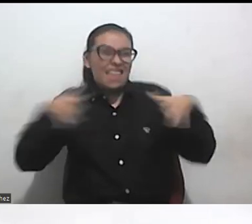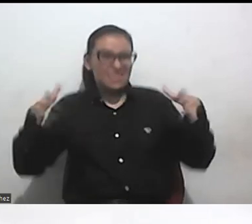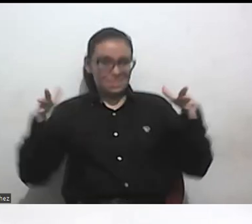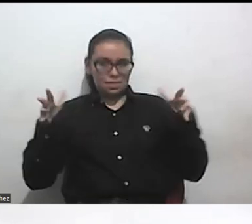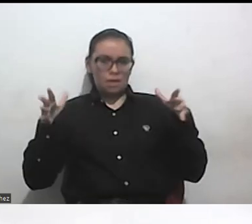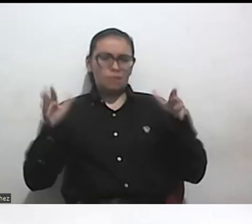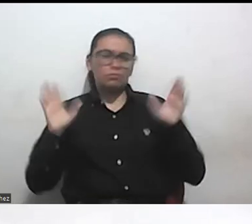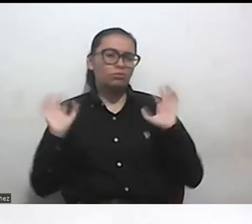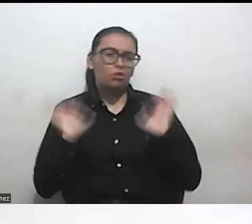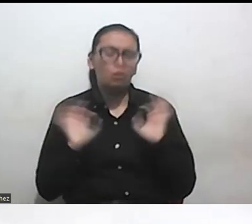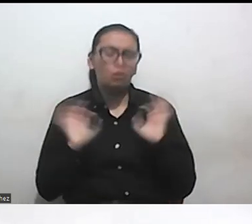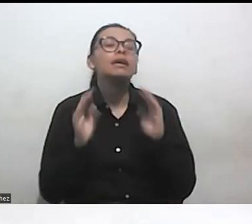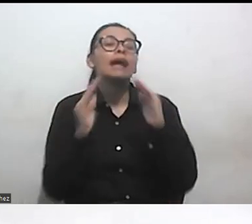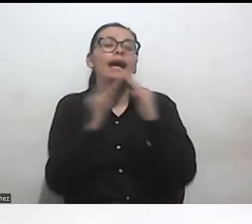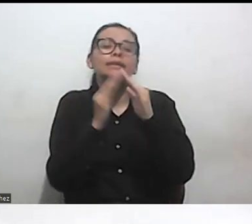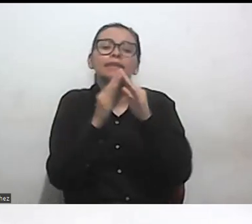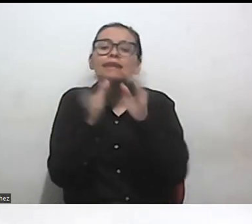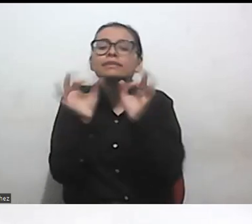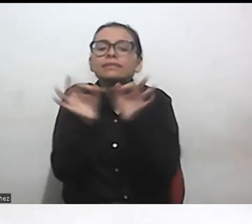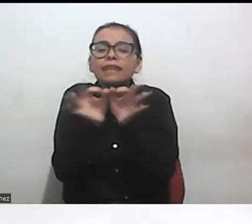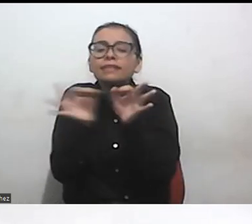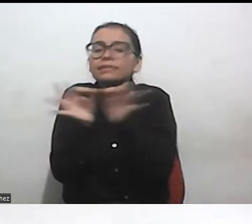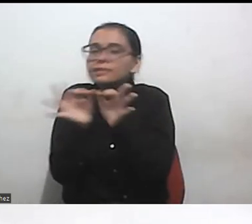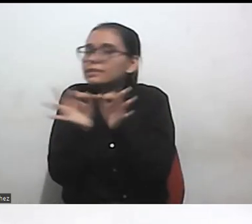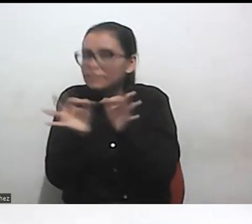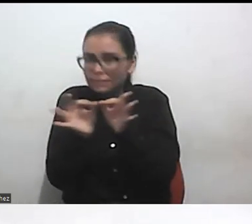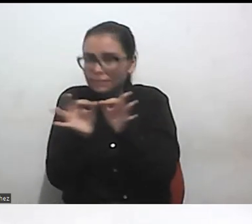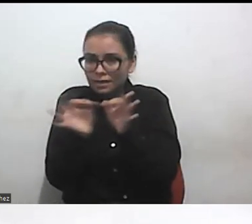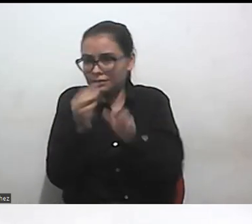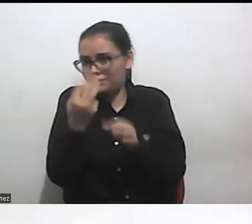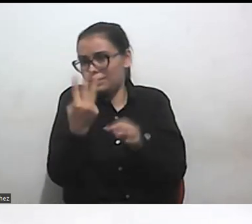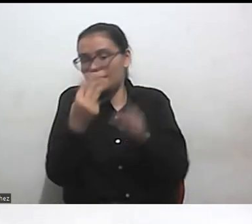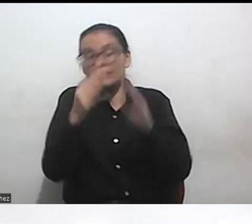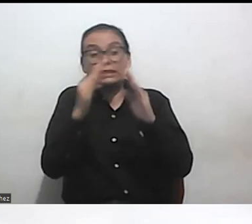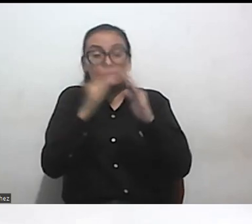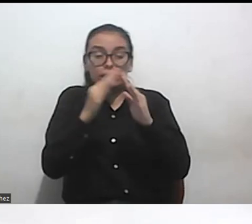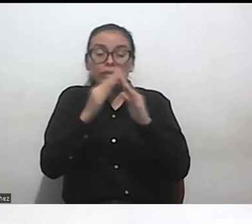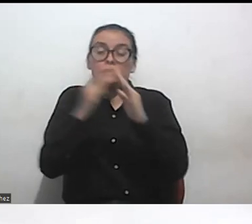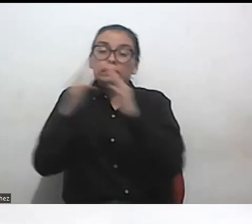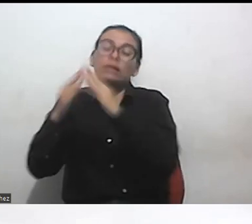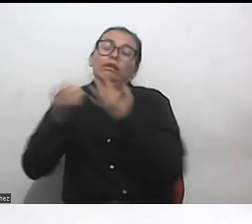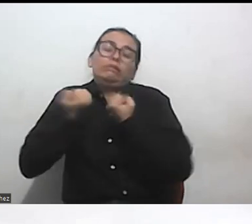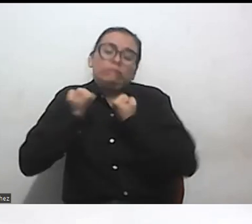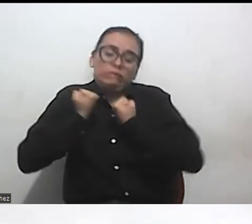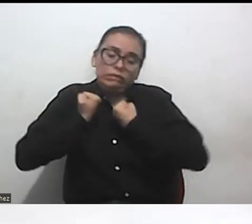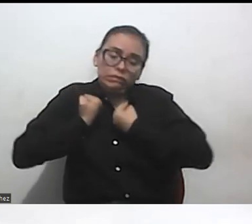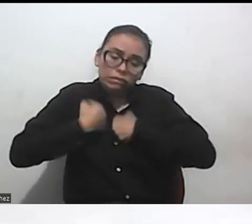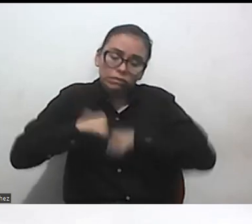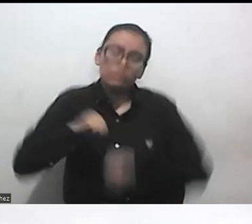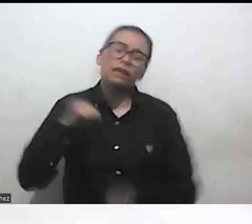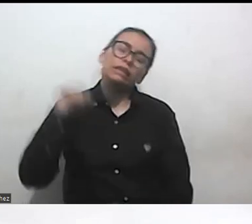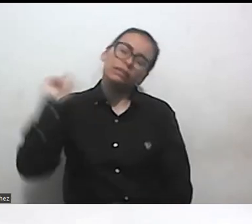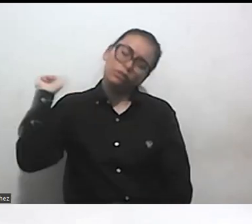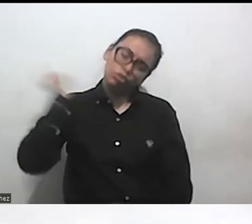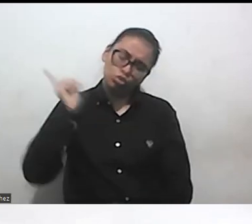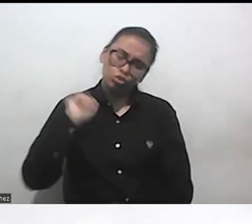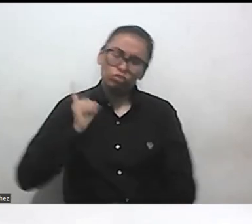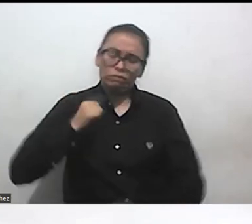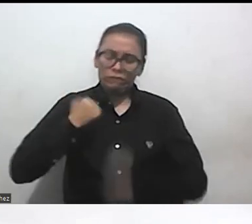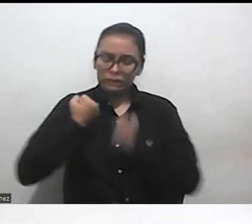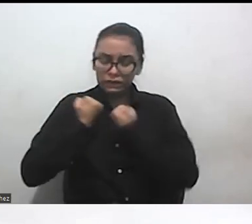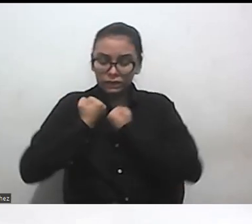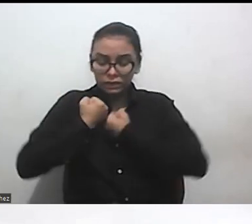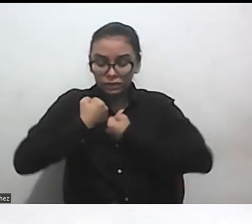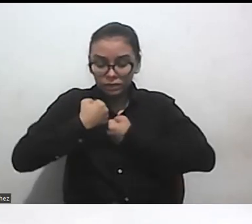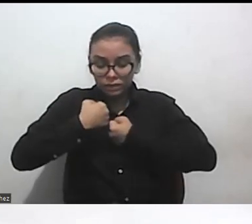casitas que no se logró de un día para otro que me llevó años hacerlo pero